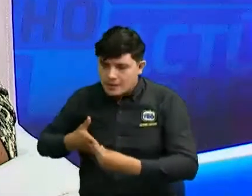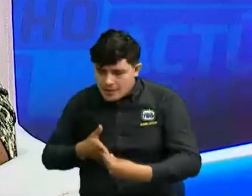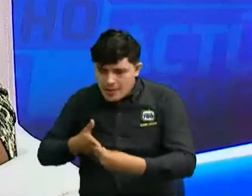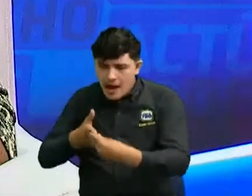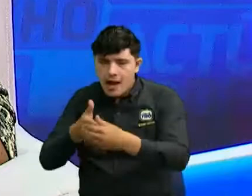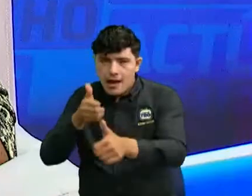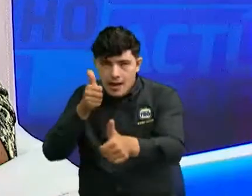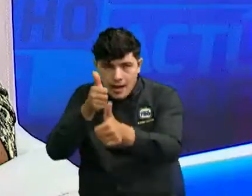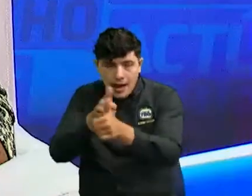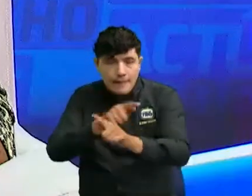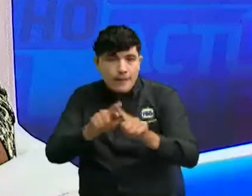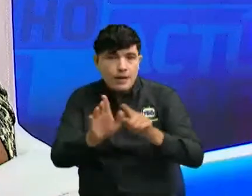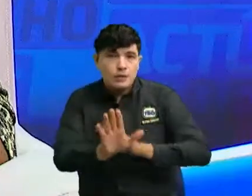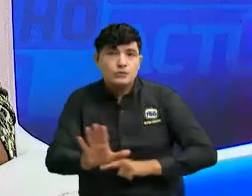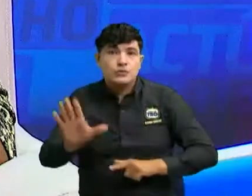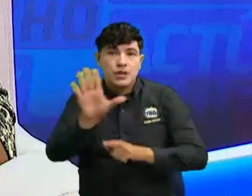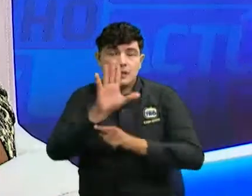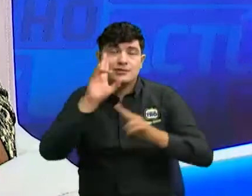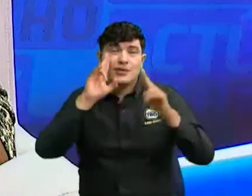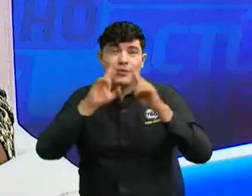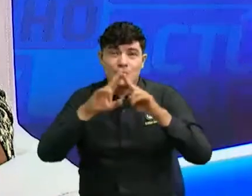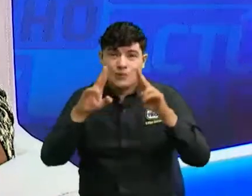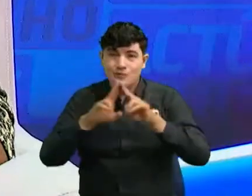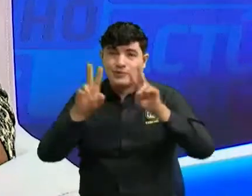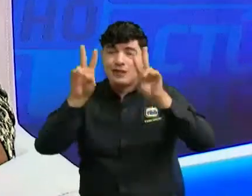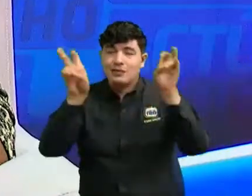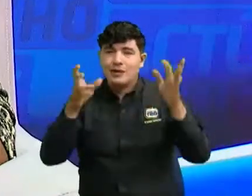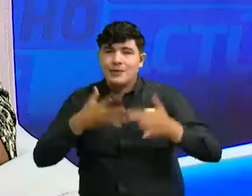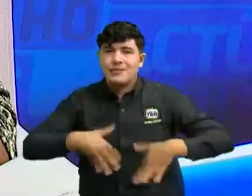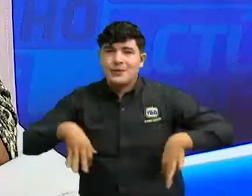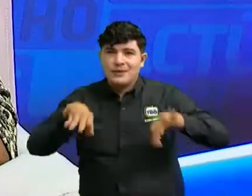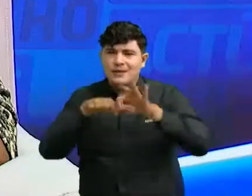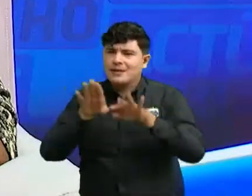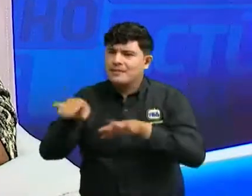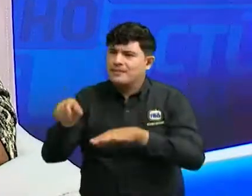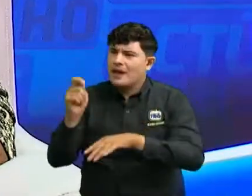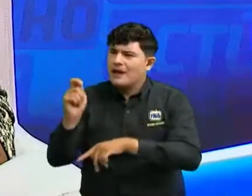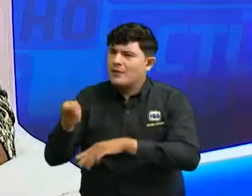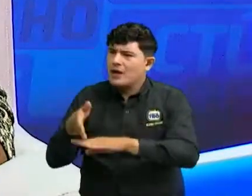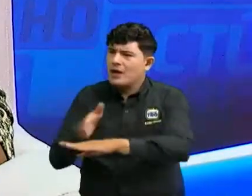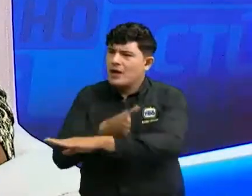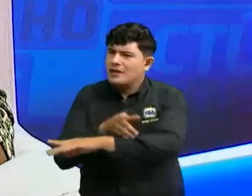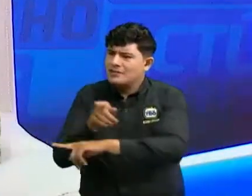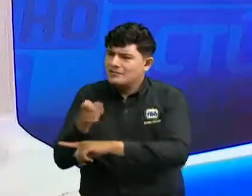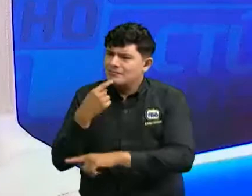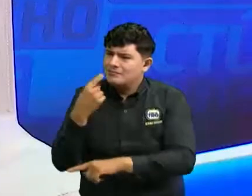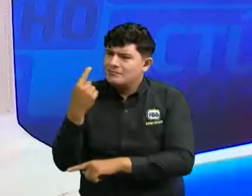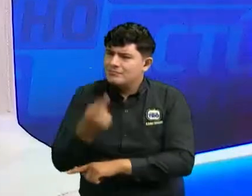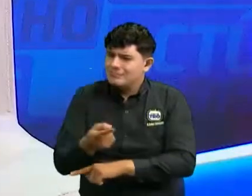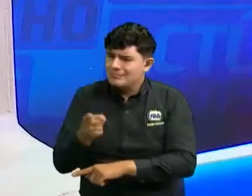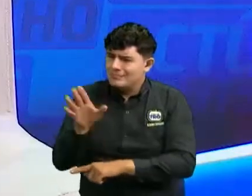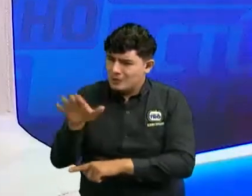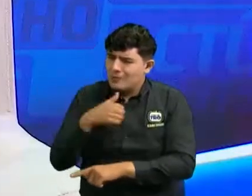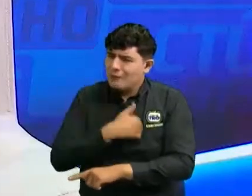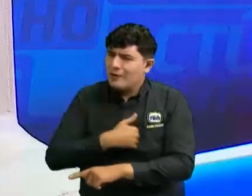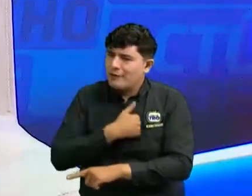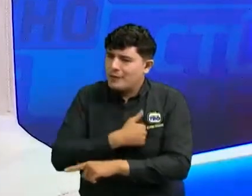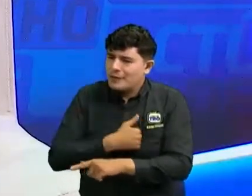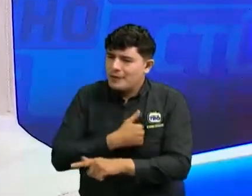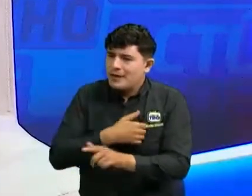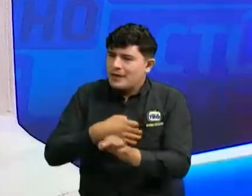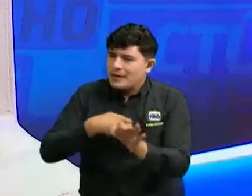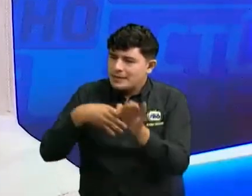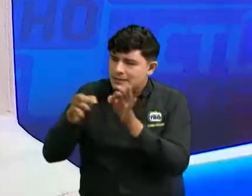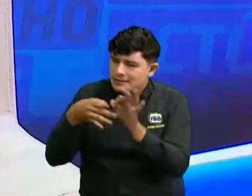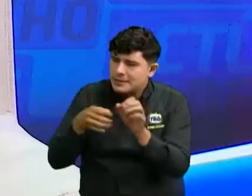pero también que conozca ciertos puntos importantes. Entonces, abogado, hace unos minutos usted nos comentaba y me gustaría que de pronto hiciéramos un poco de